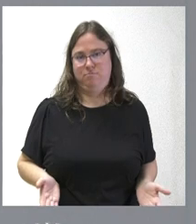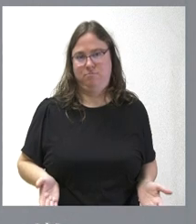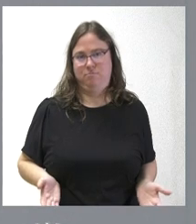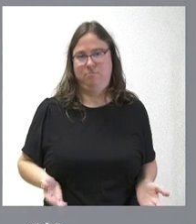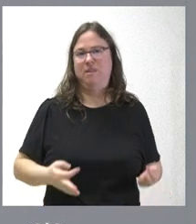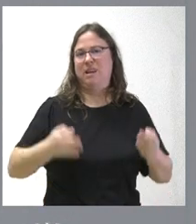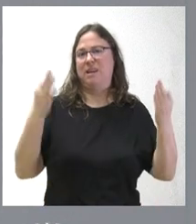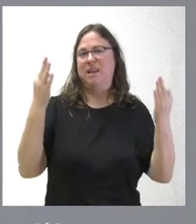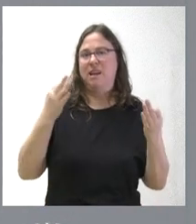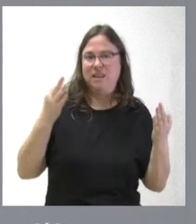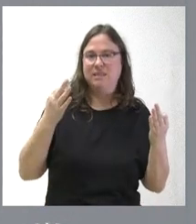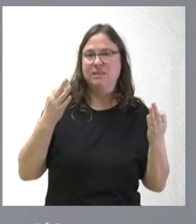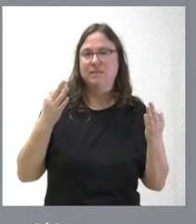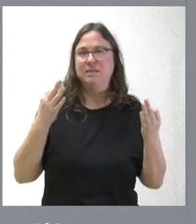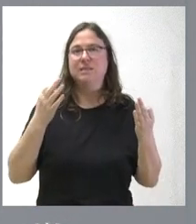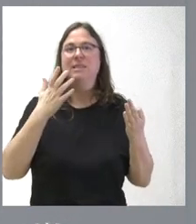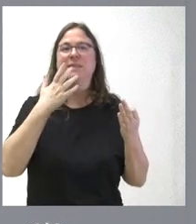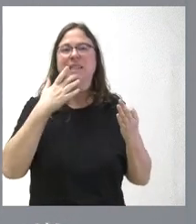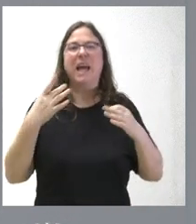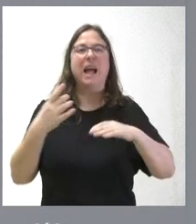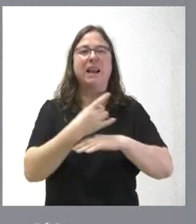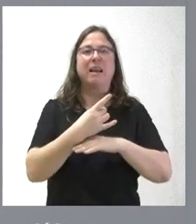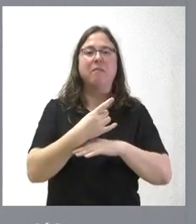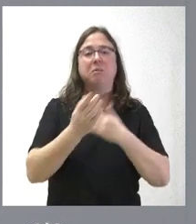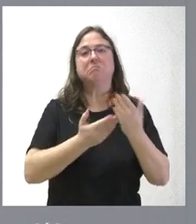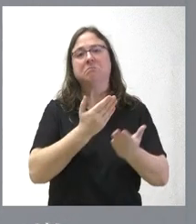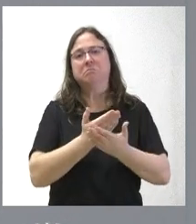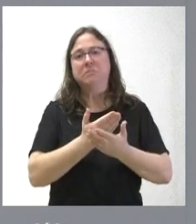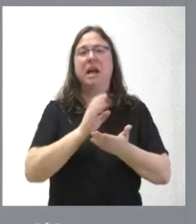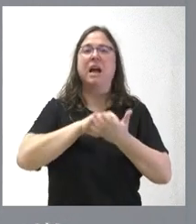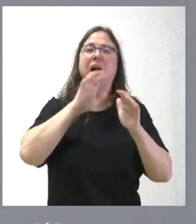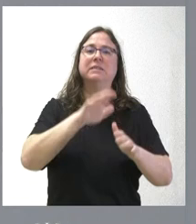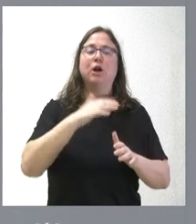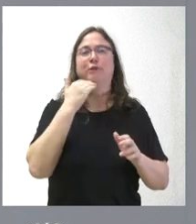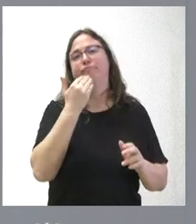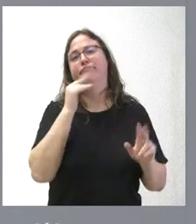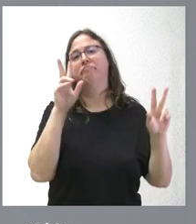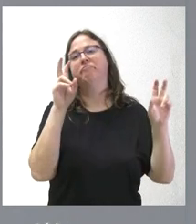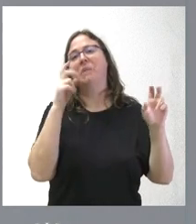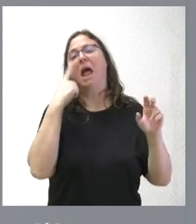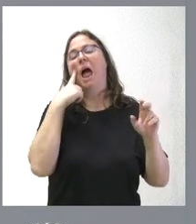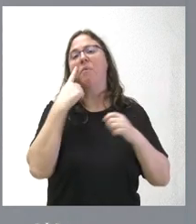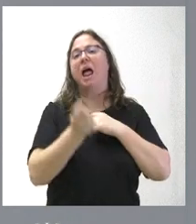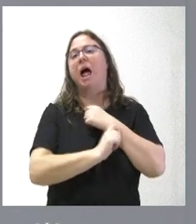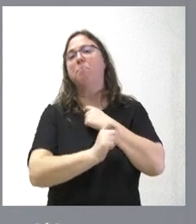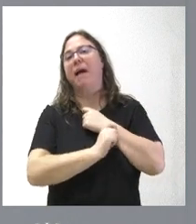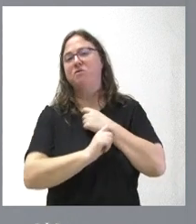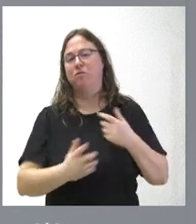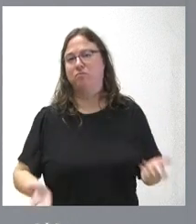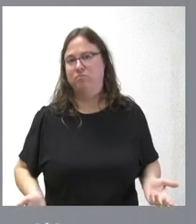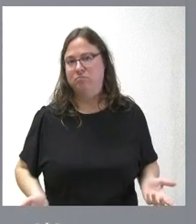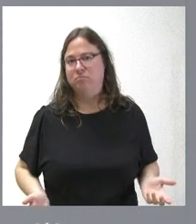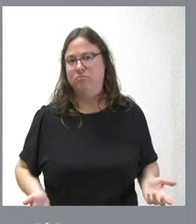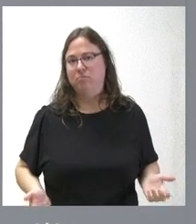es esto de que Renfe plantee Castilla y León en términos de vamos a ver si buscamos un apaño o,